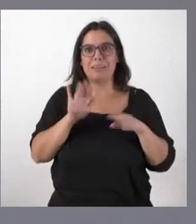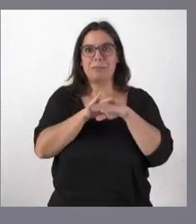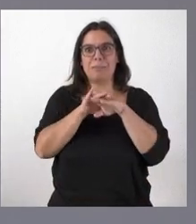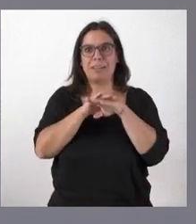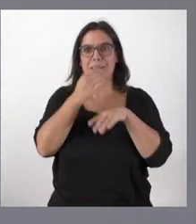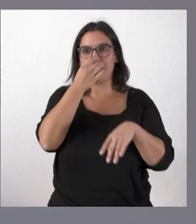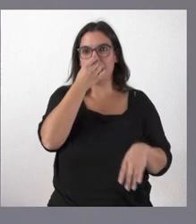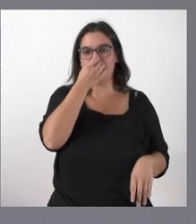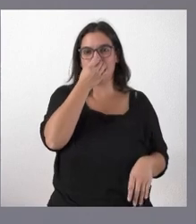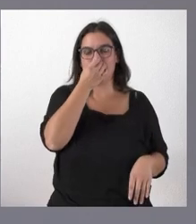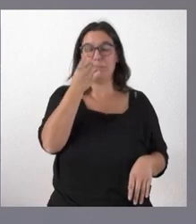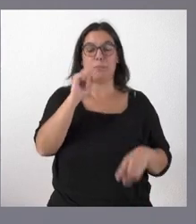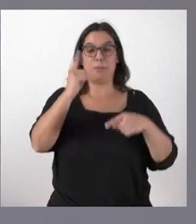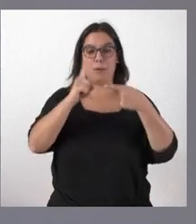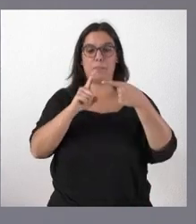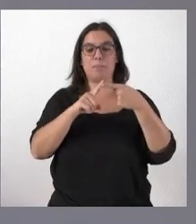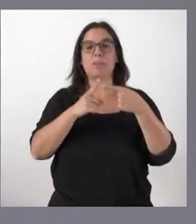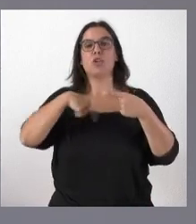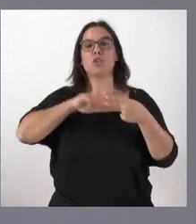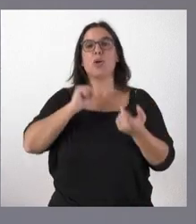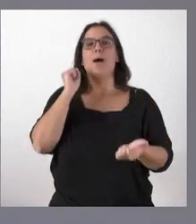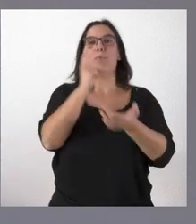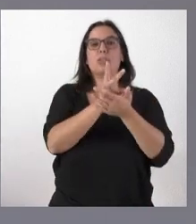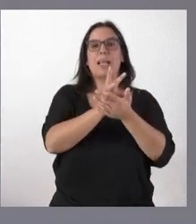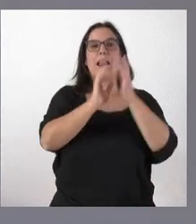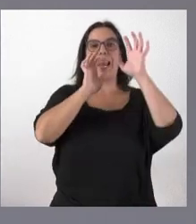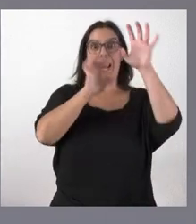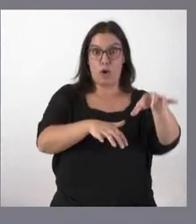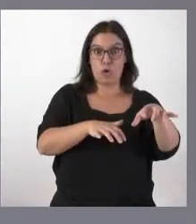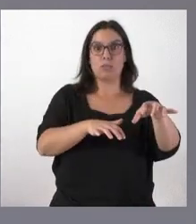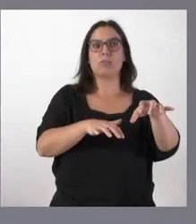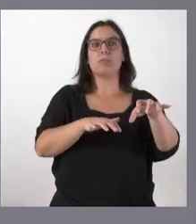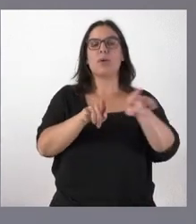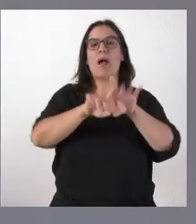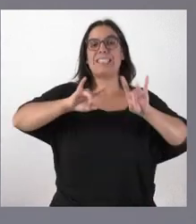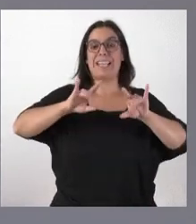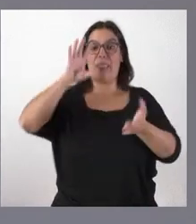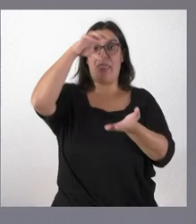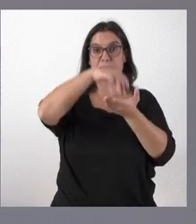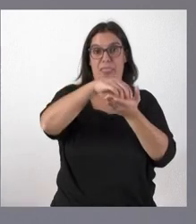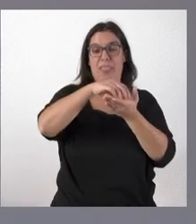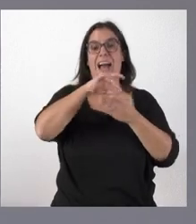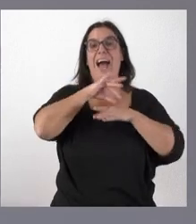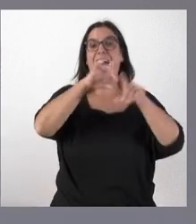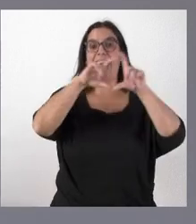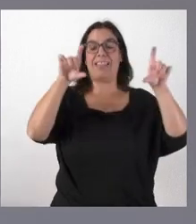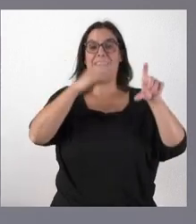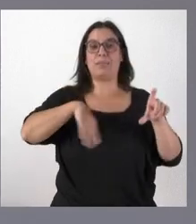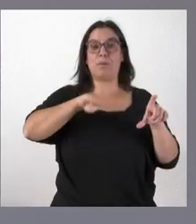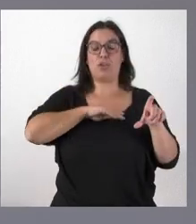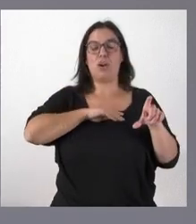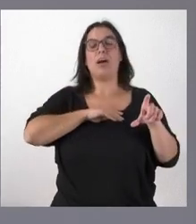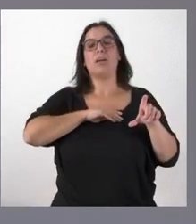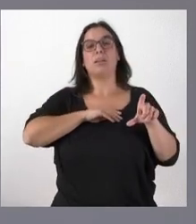bueno comenzando el que nosotros apostemos por León como sede de esta agencia española aeronáutica y